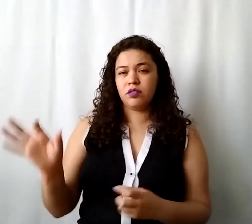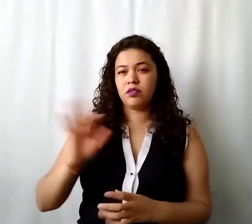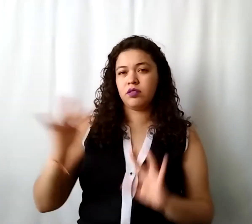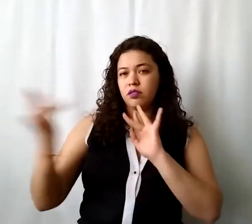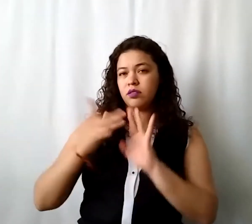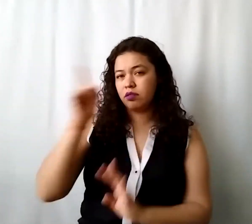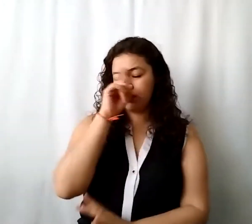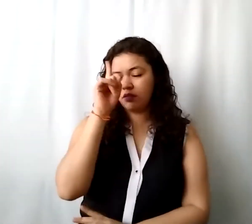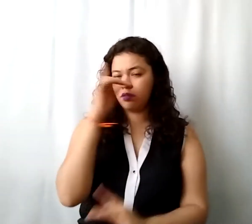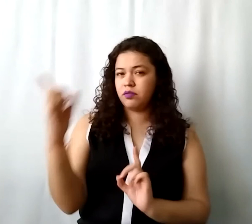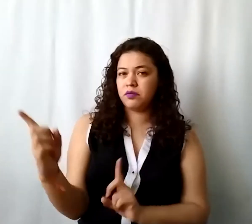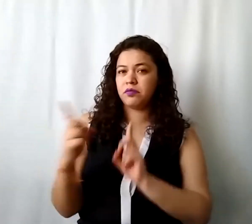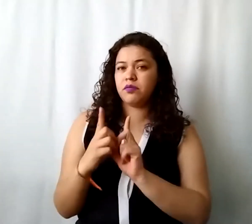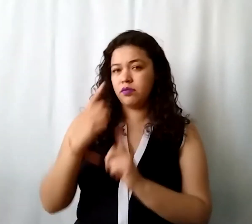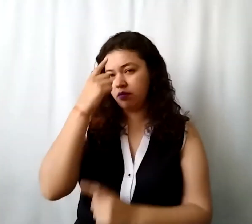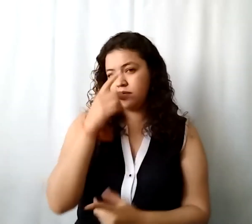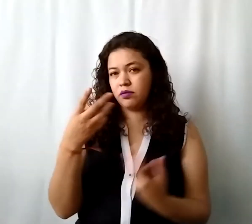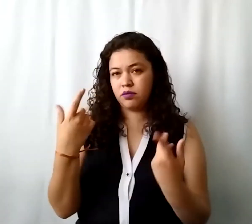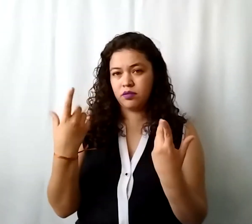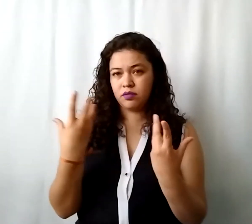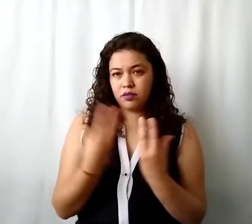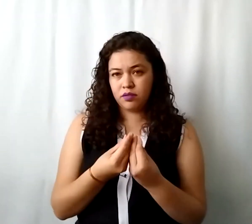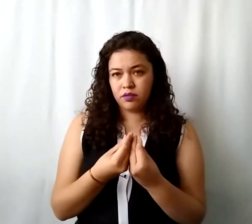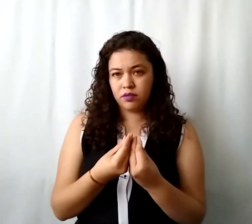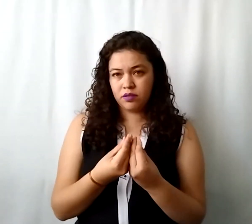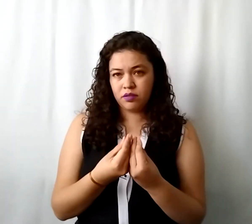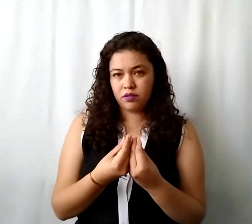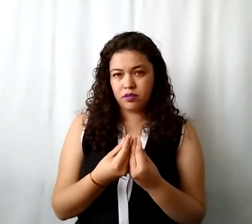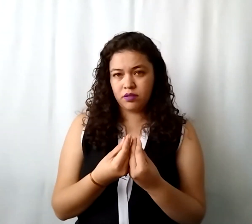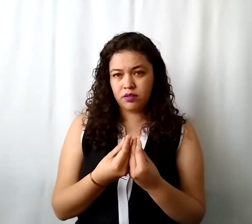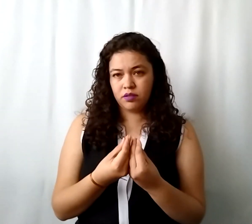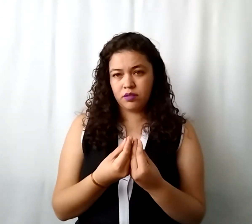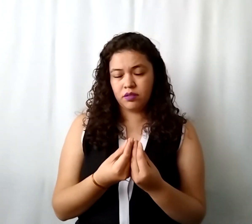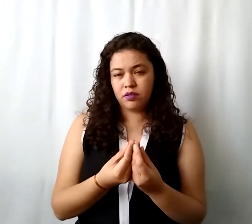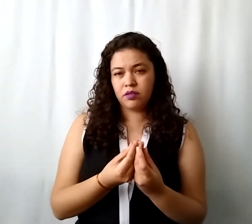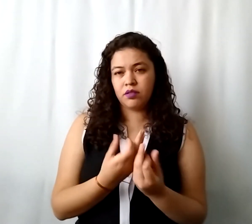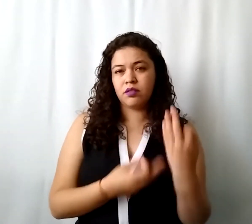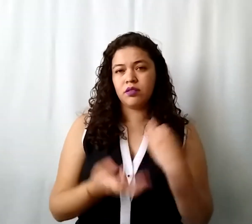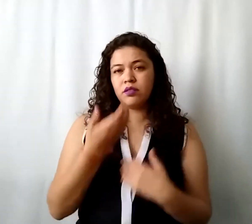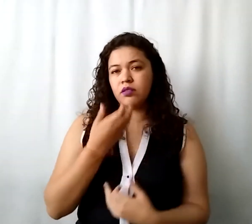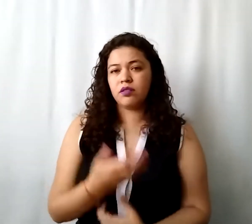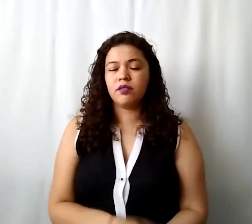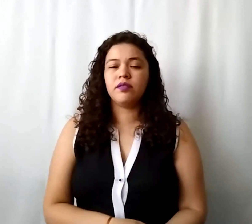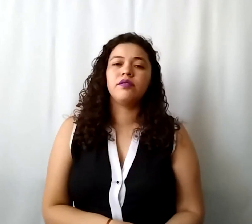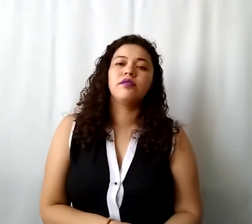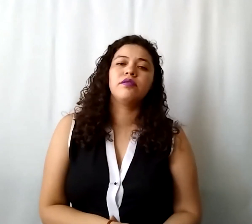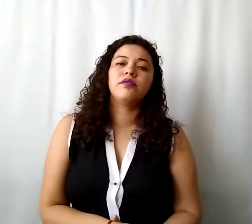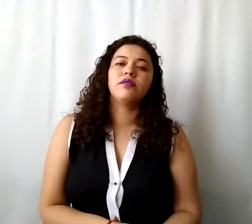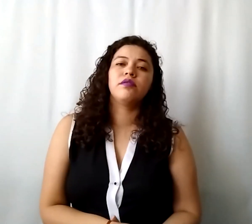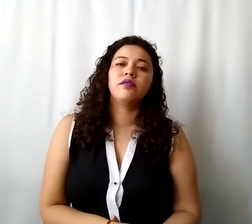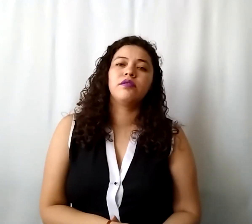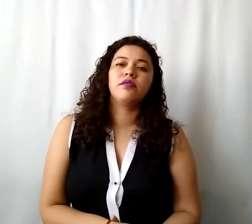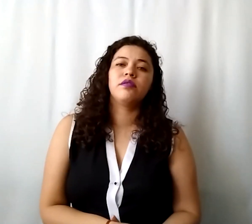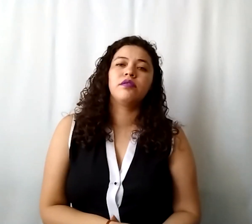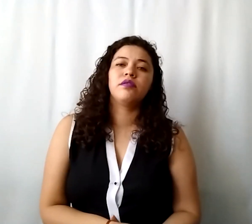a tu asesor también para que vayan de la mano y al momento de registro pues sea como lo más correcto ajá y me quiero